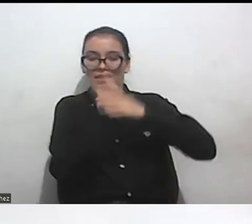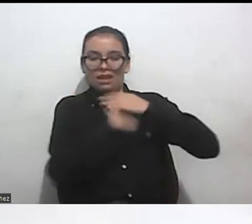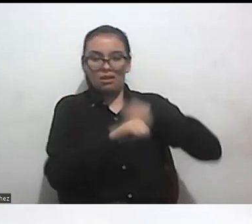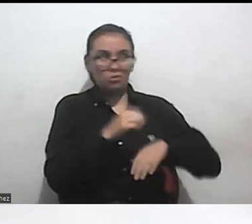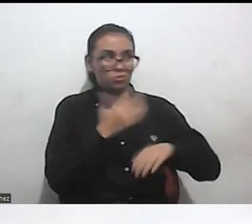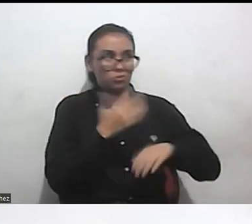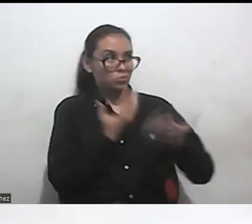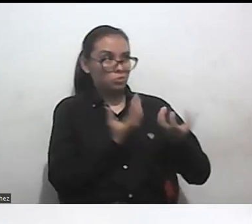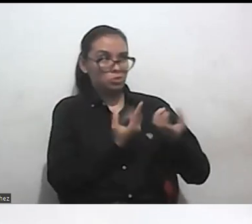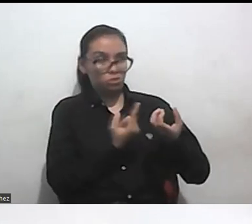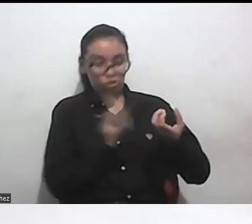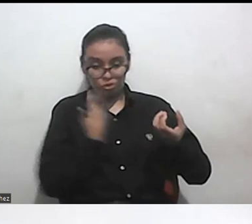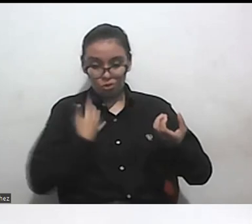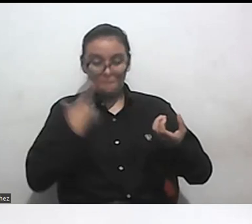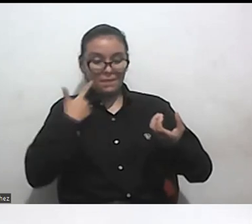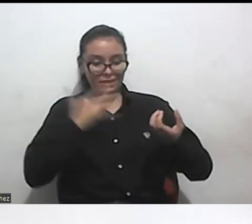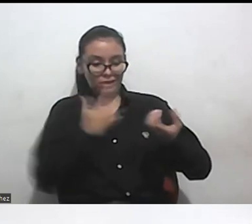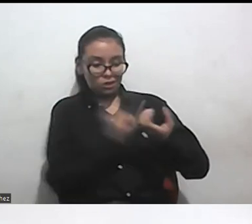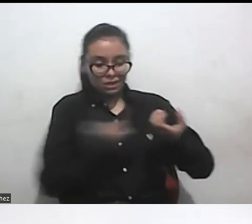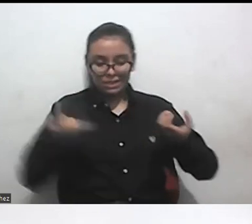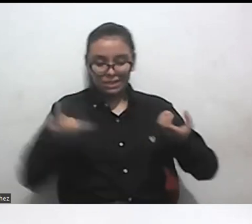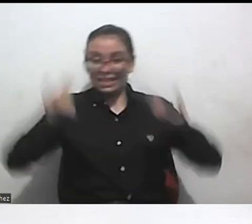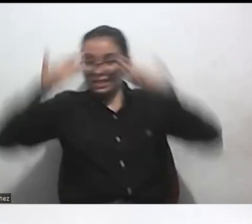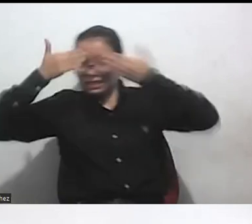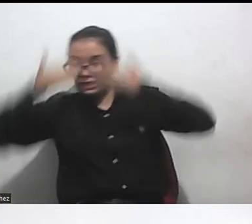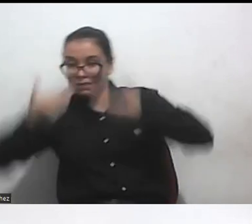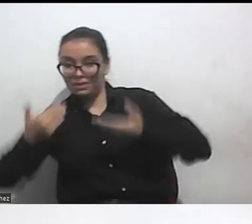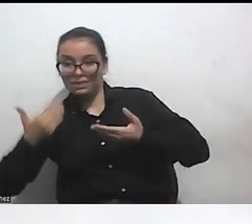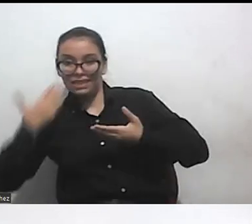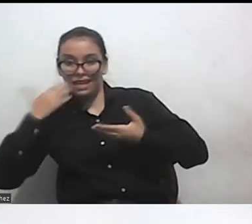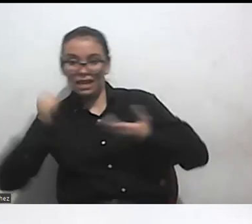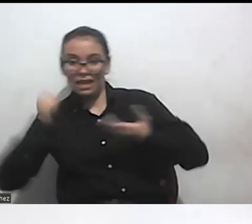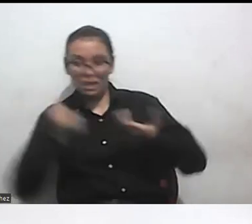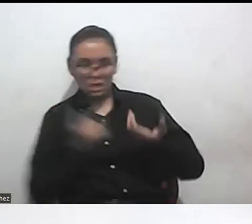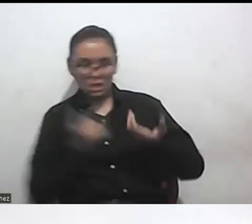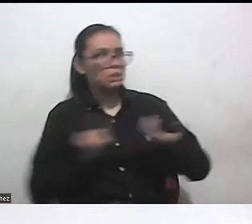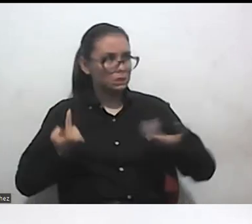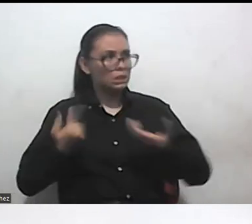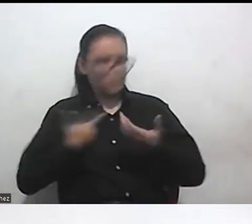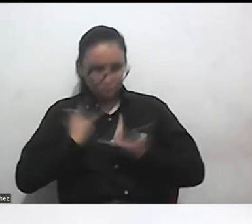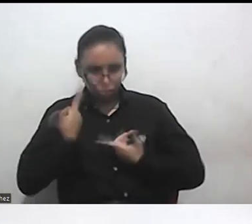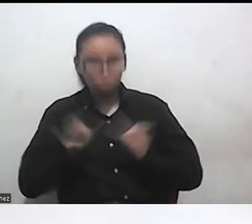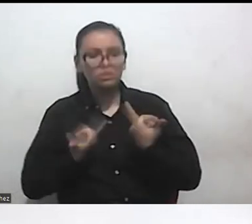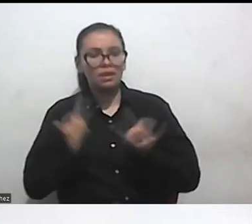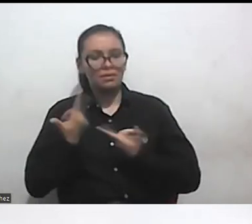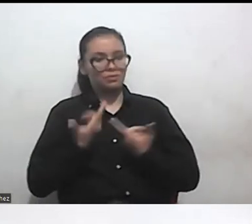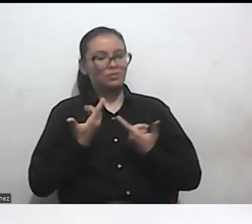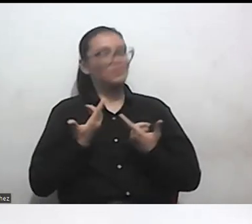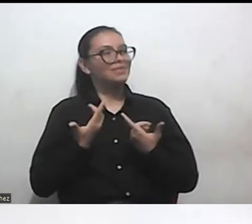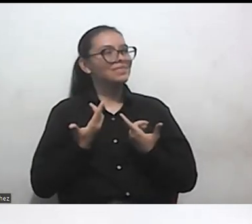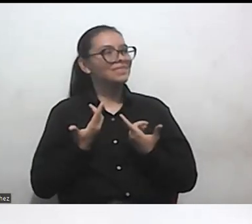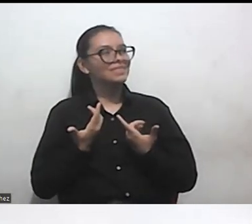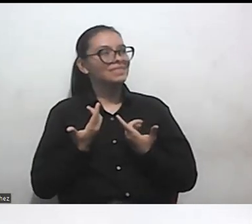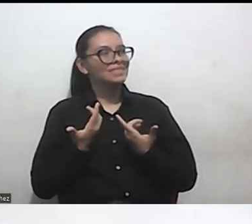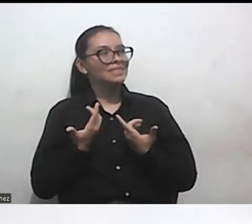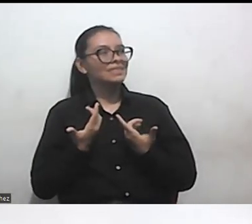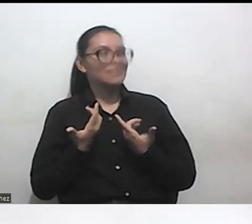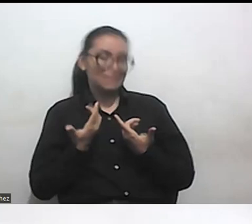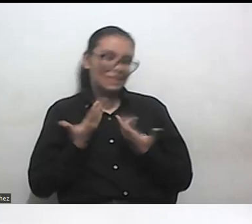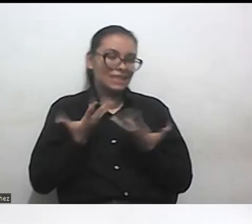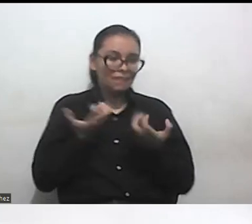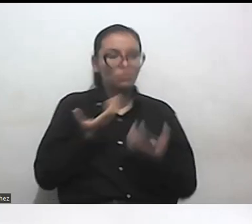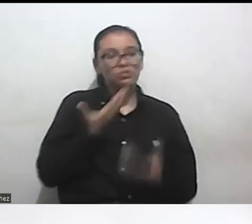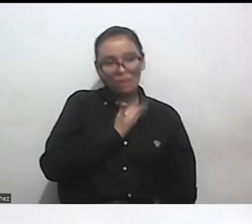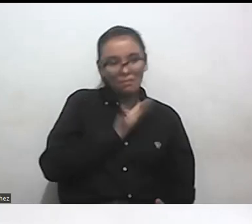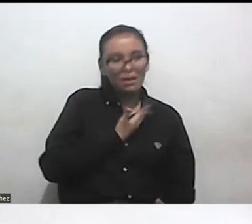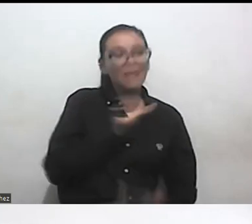nosotras las mujeres con discapacidad luchamos por maternar pero también luchamos por abortar ¿no? y por abortar